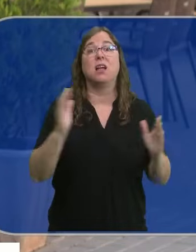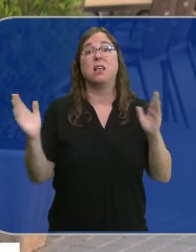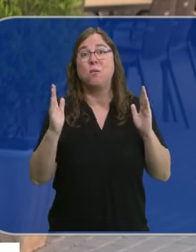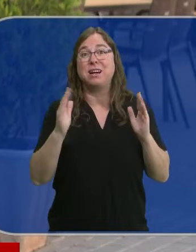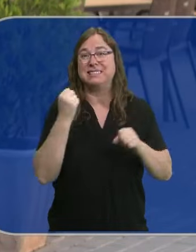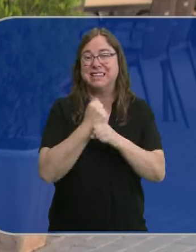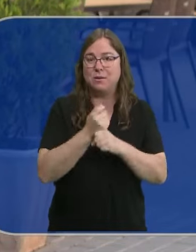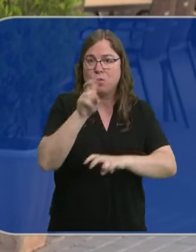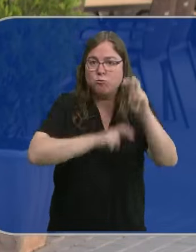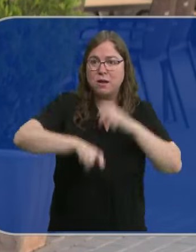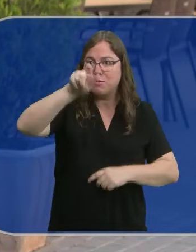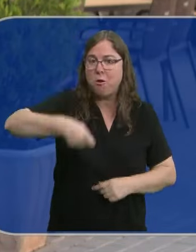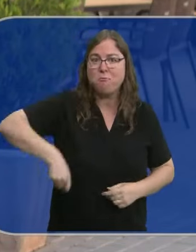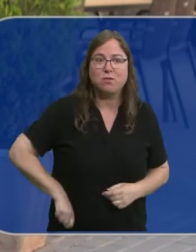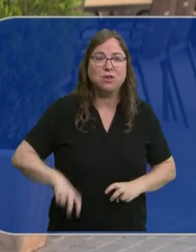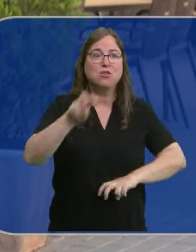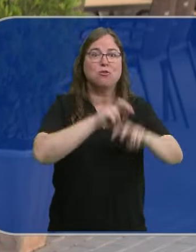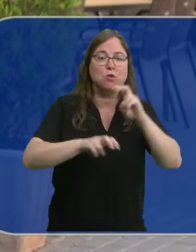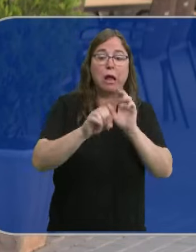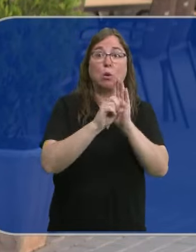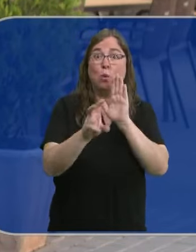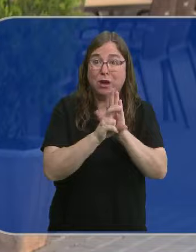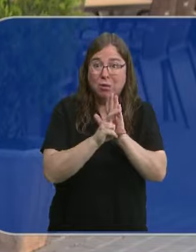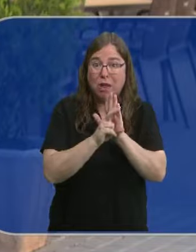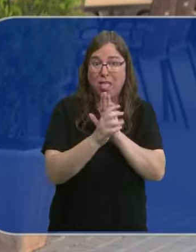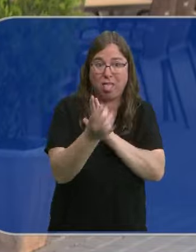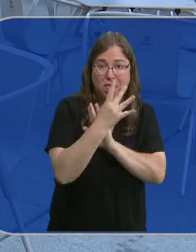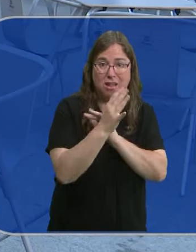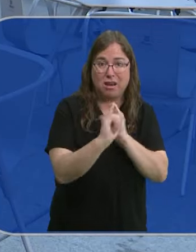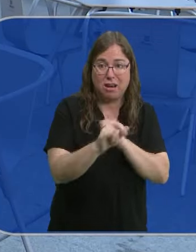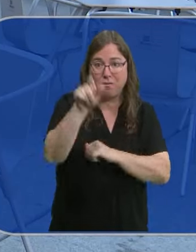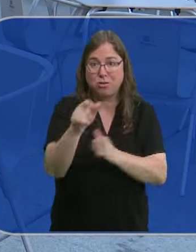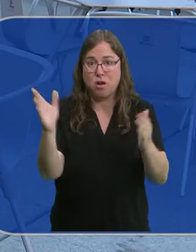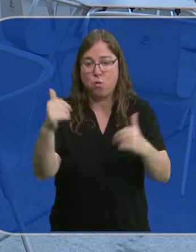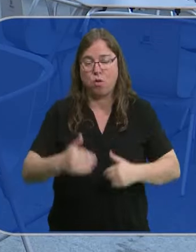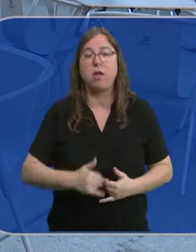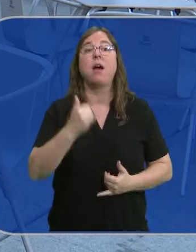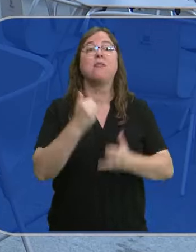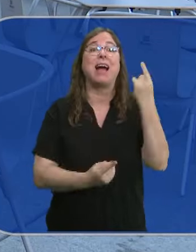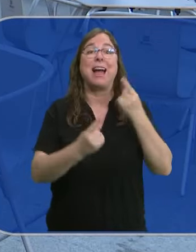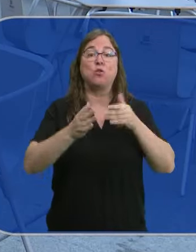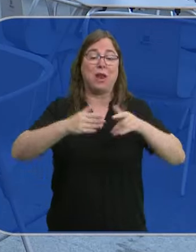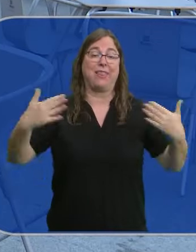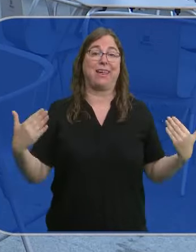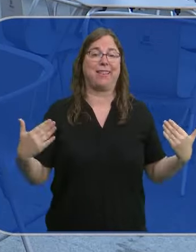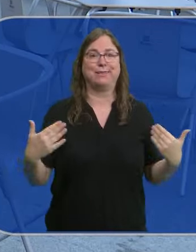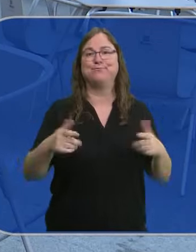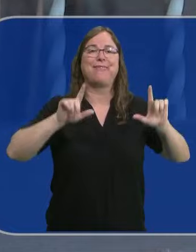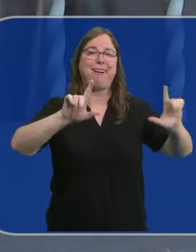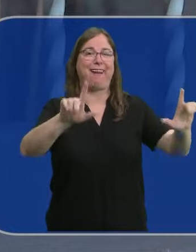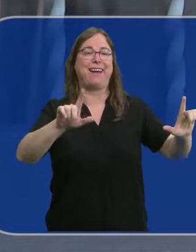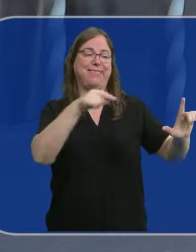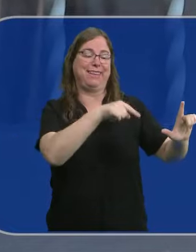fuerte, buscamos personal y personal o currículum no encontramos. Y eso ha hecho que algunas terrazas empiecen a tener